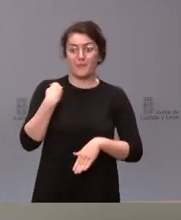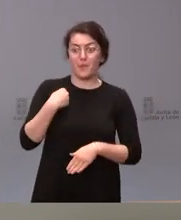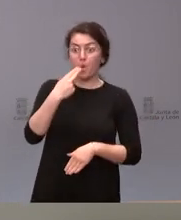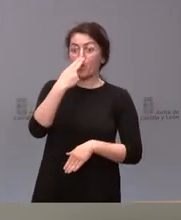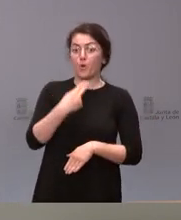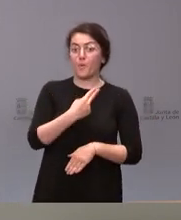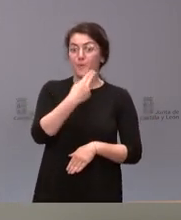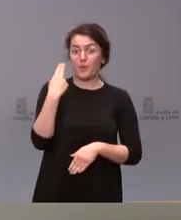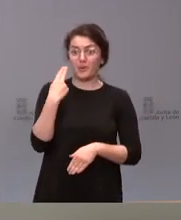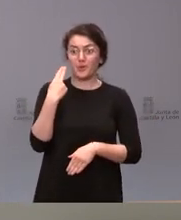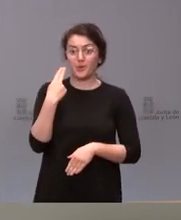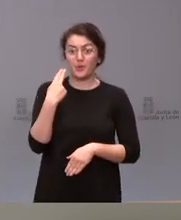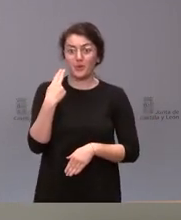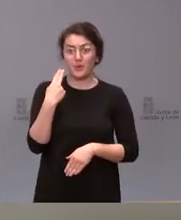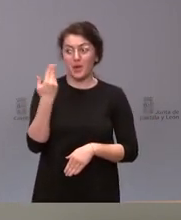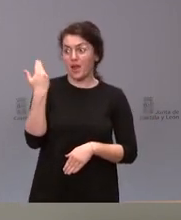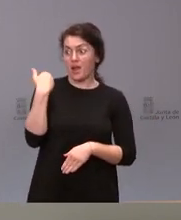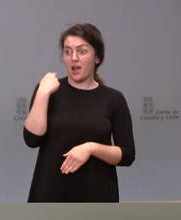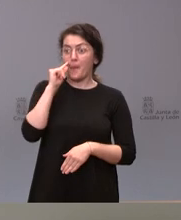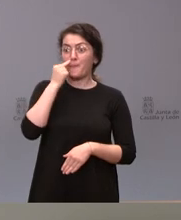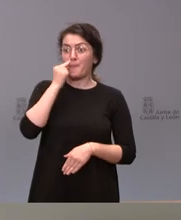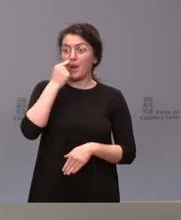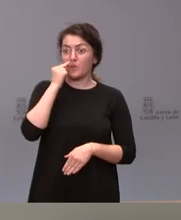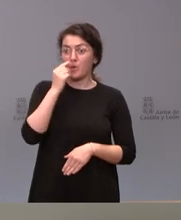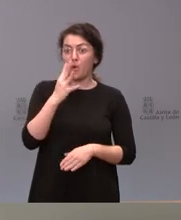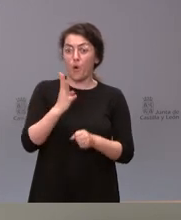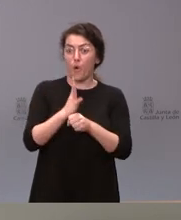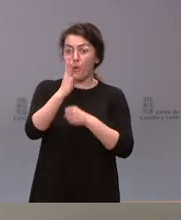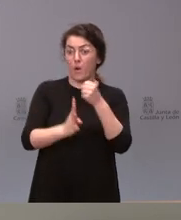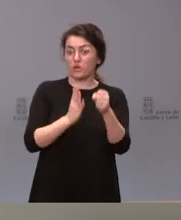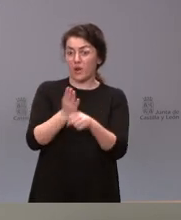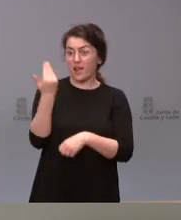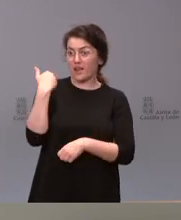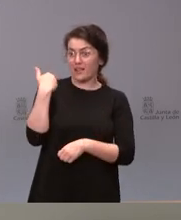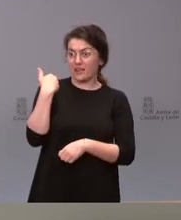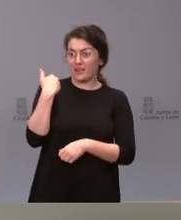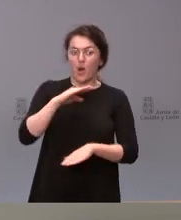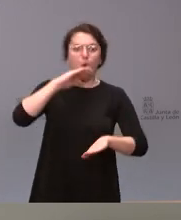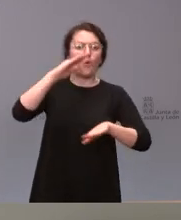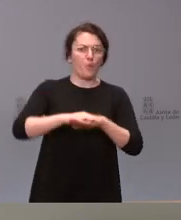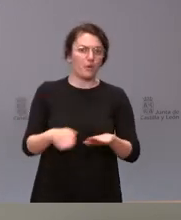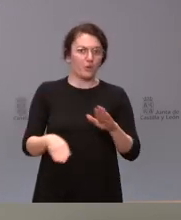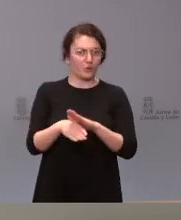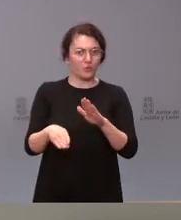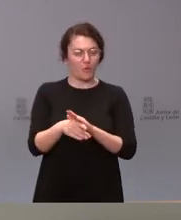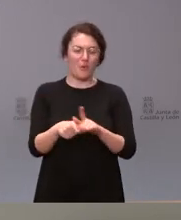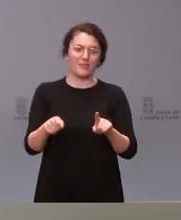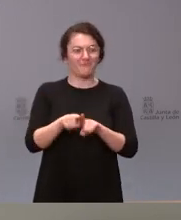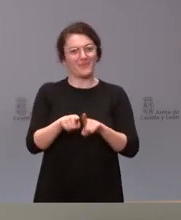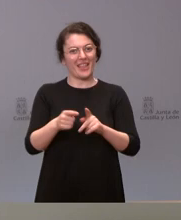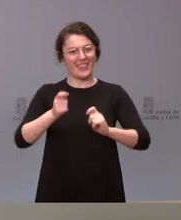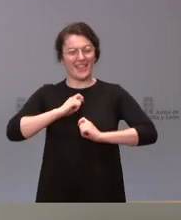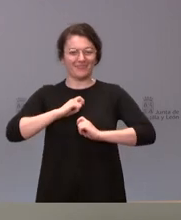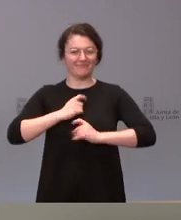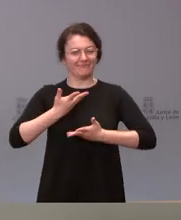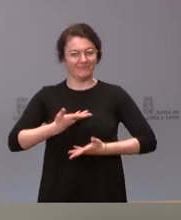presidente Alfonso Fernández Mañueco había asumido en la legislatura precedente pues también es un elemento tranquilizador en el caso de Zamora